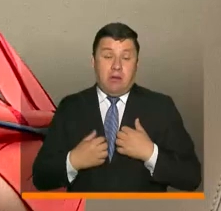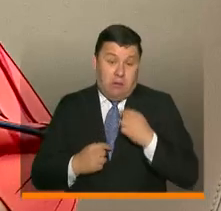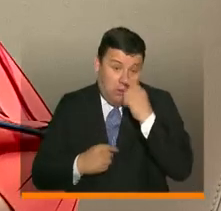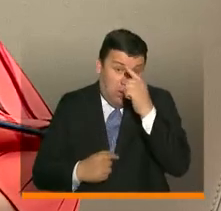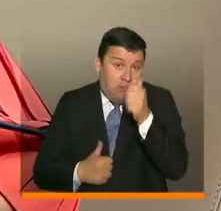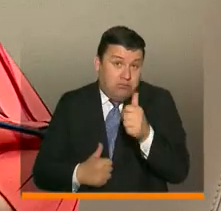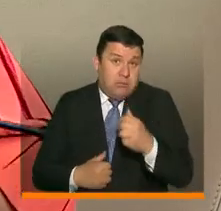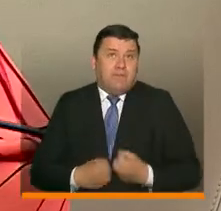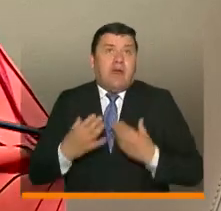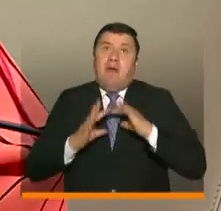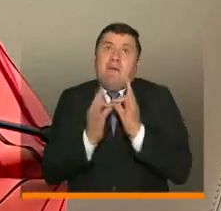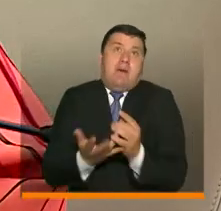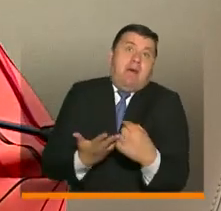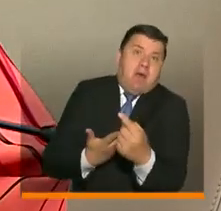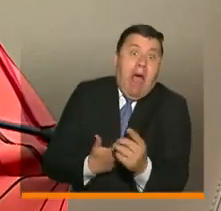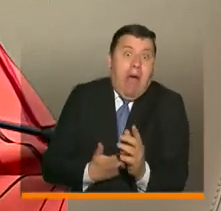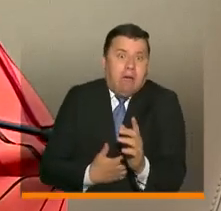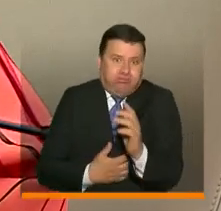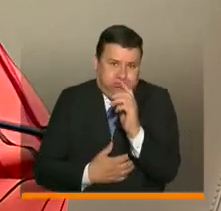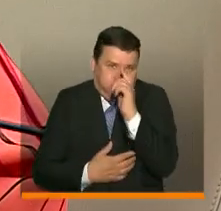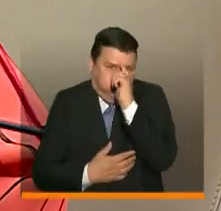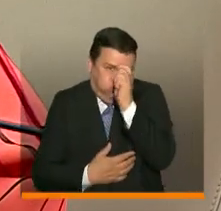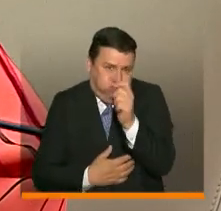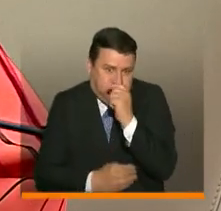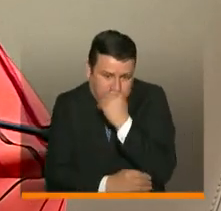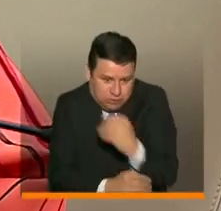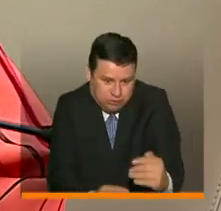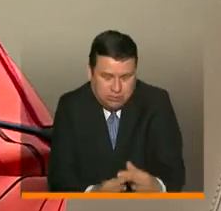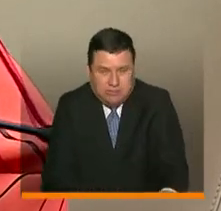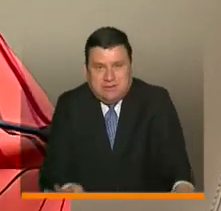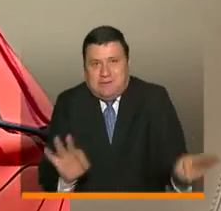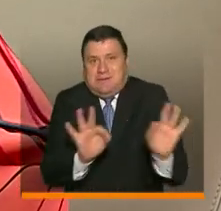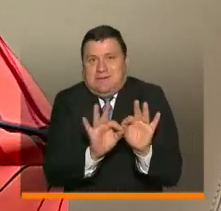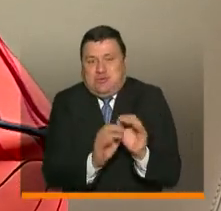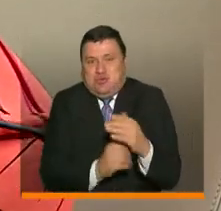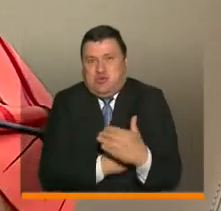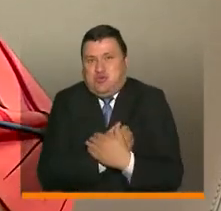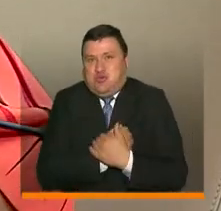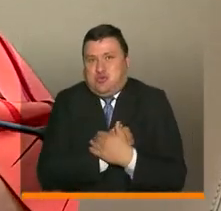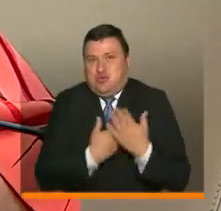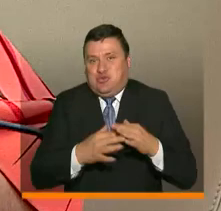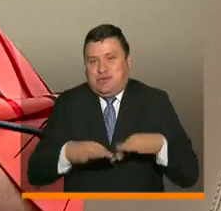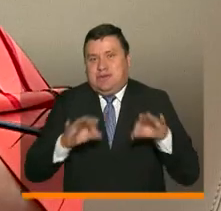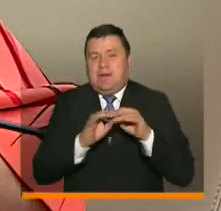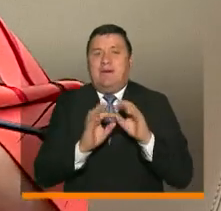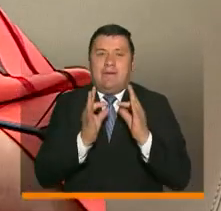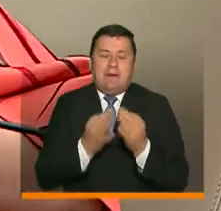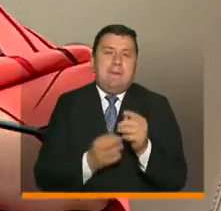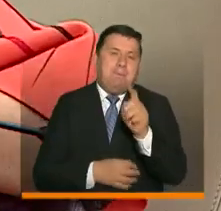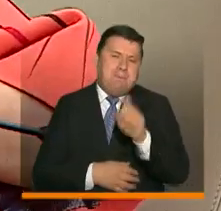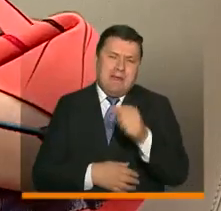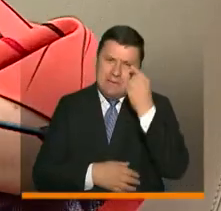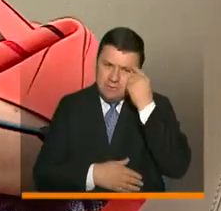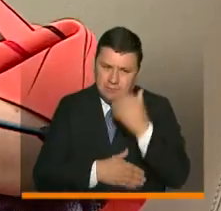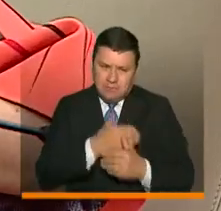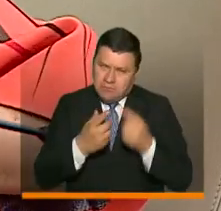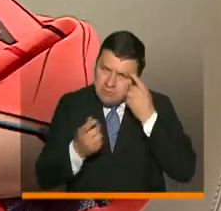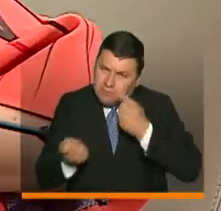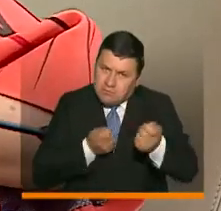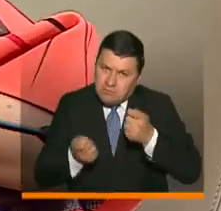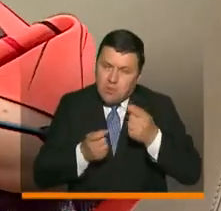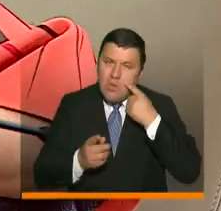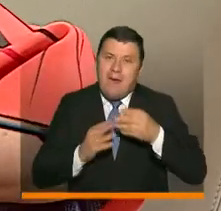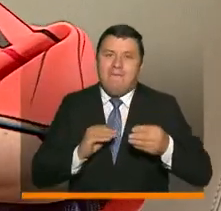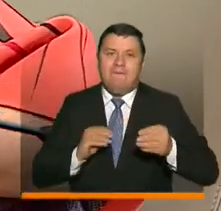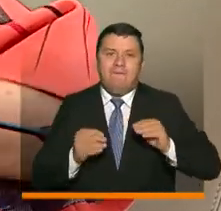que puede expresar una familia, porque lo más preciado, obviamente, son los niños y los jóvenes, y poniendo, digamos, a dar una estrategia que